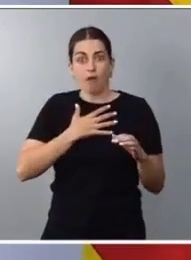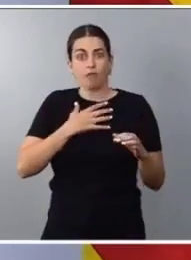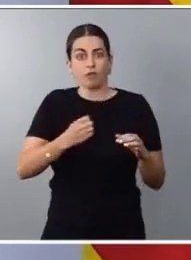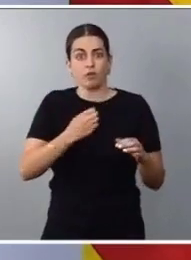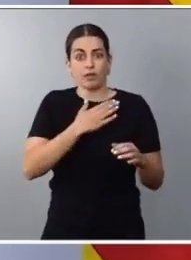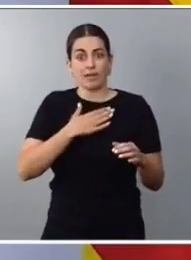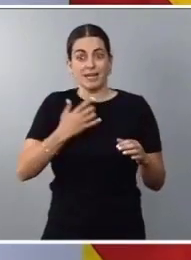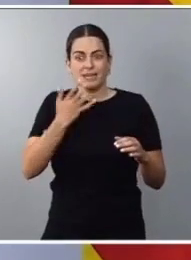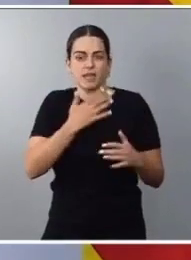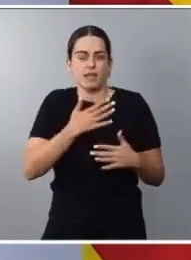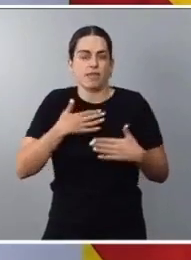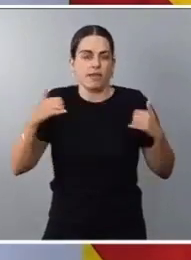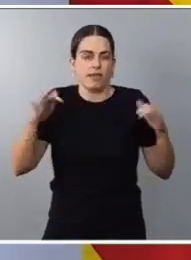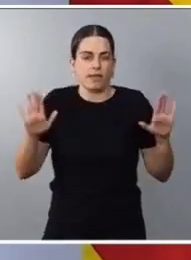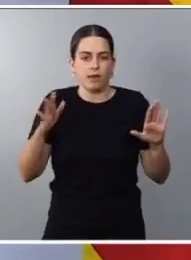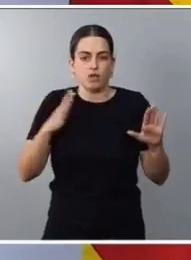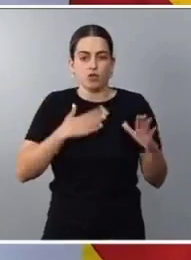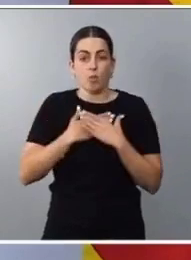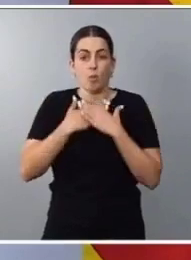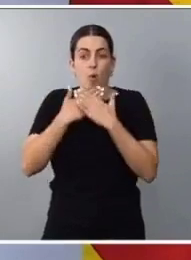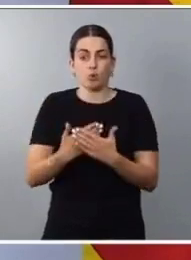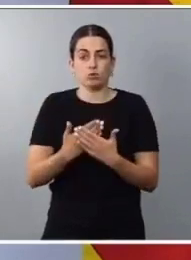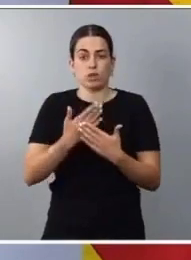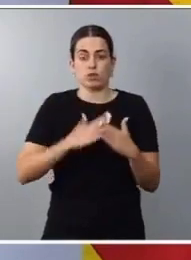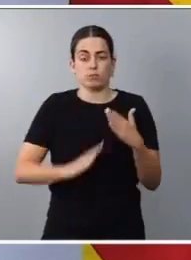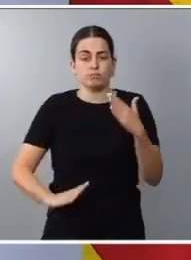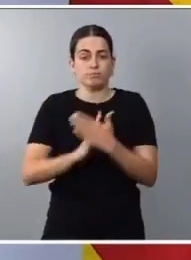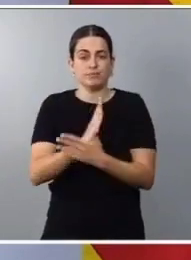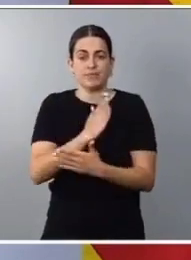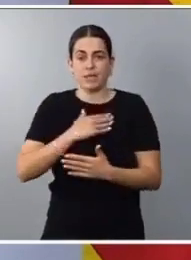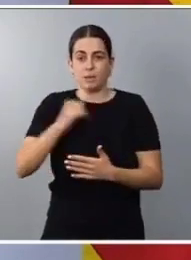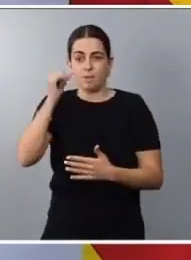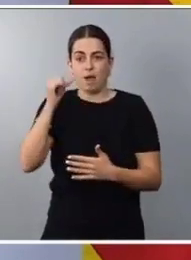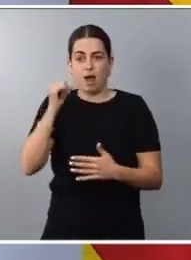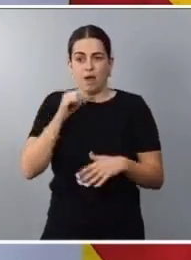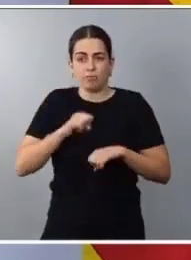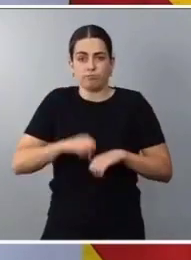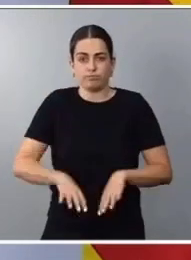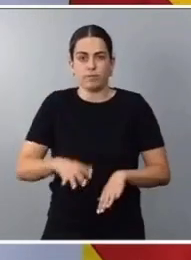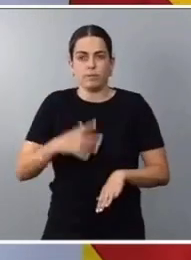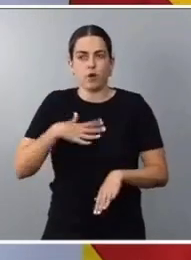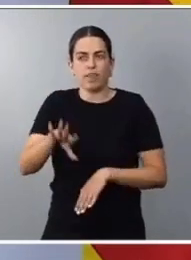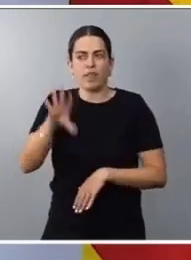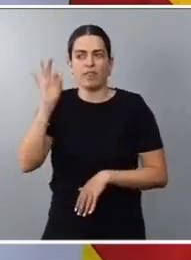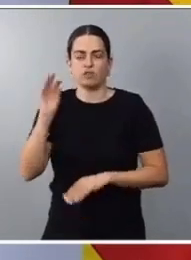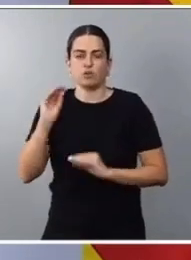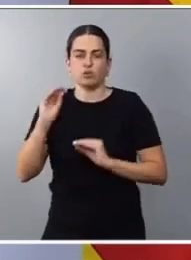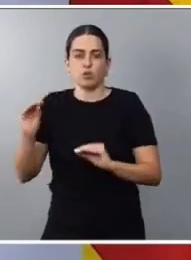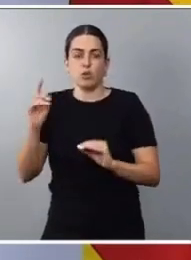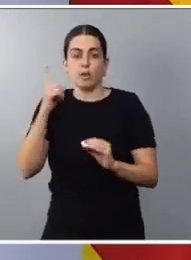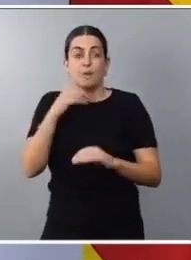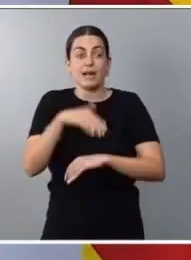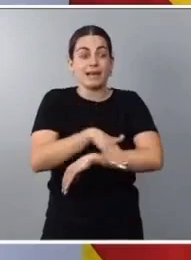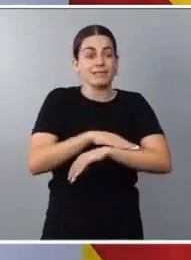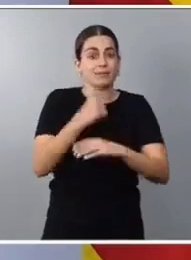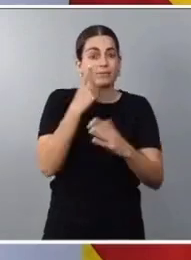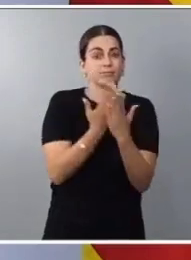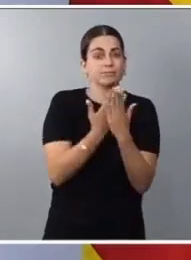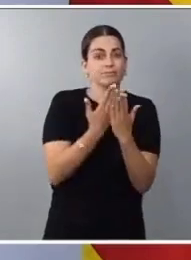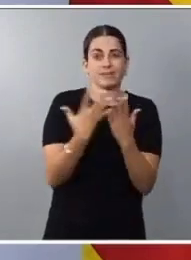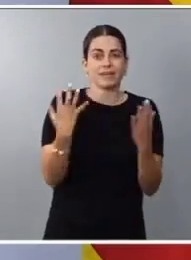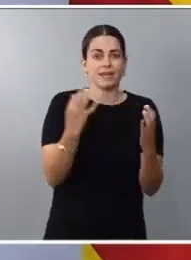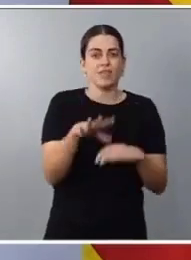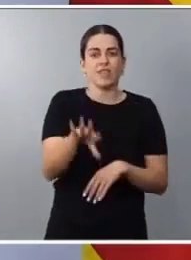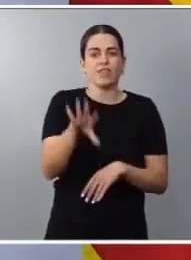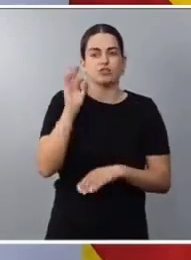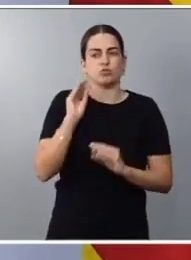lo desean, una interrupción voluntaria del embarazo, pero la decisión será suya. Lo que el Estado les garantiza es que la decisión será suya.